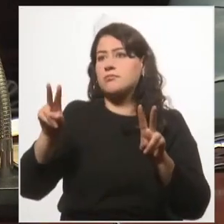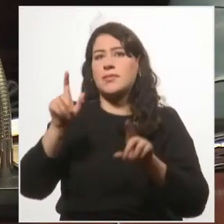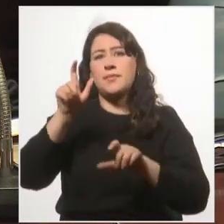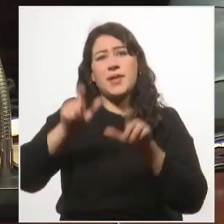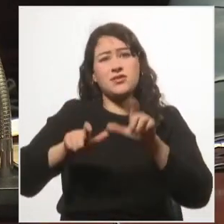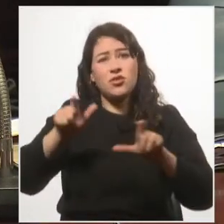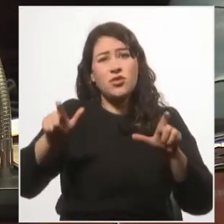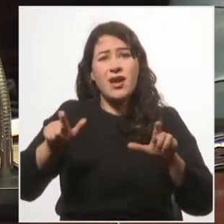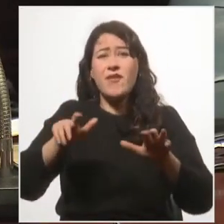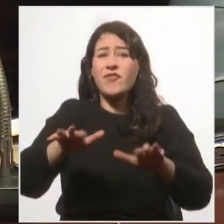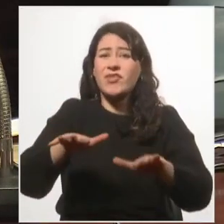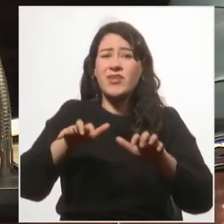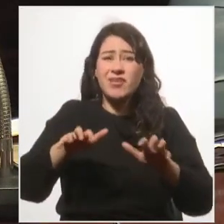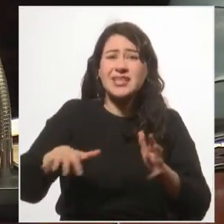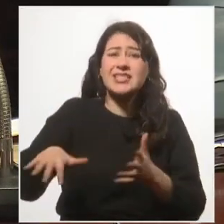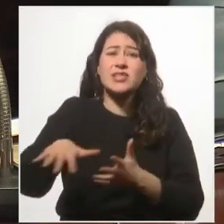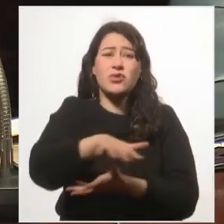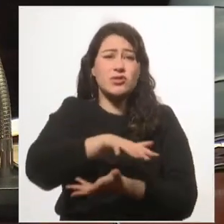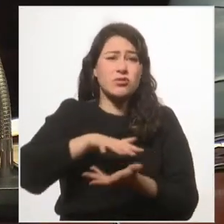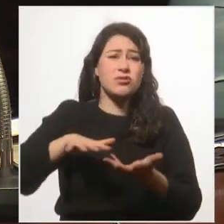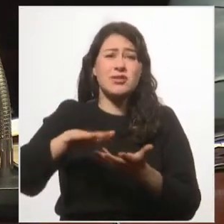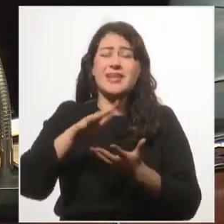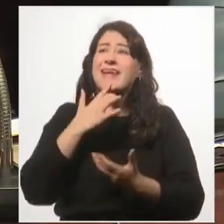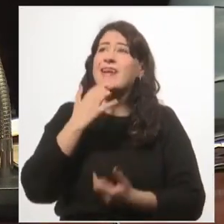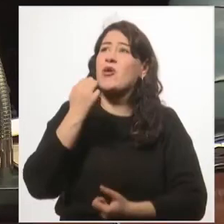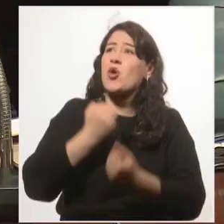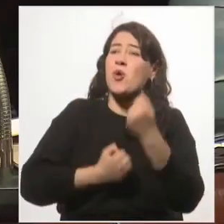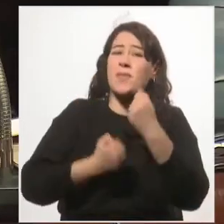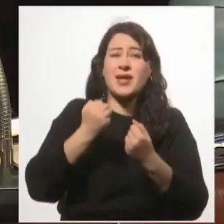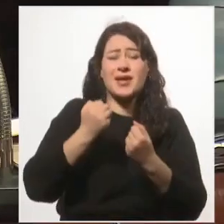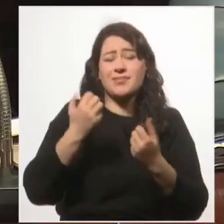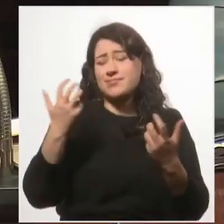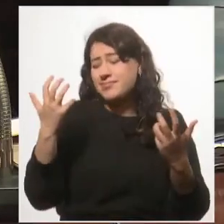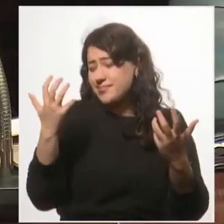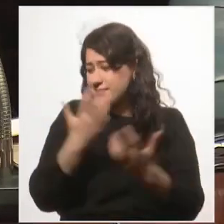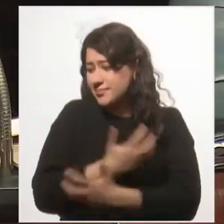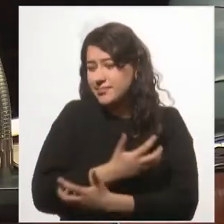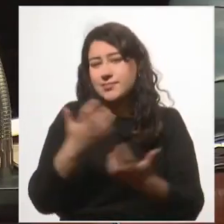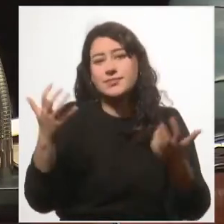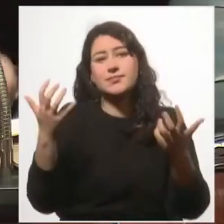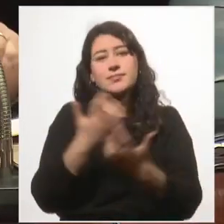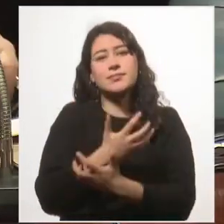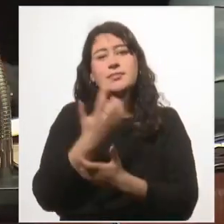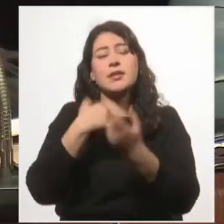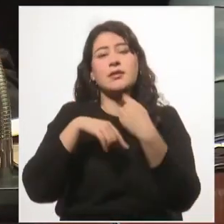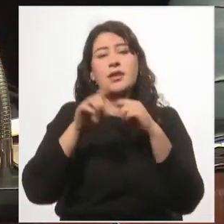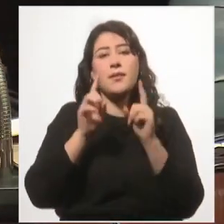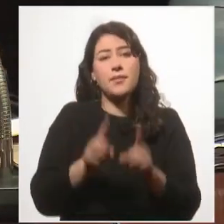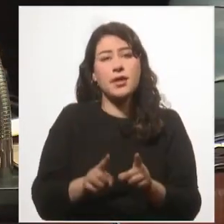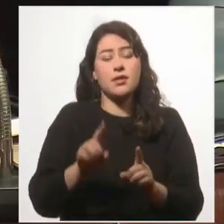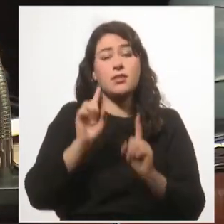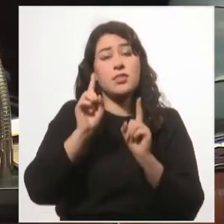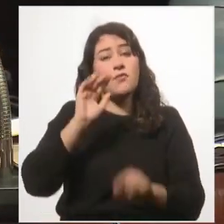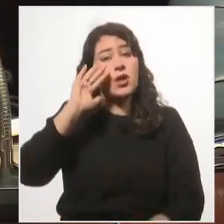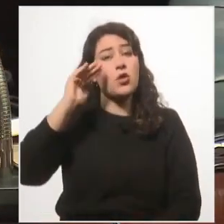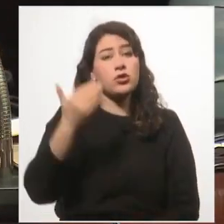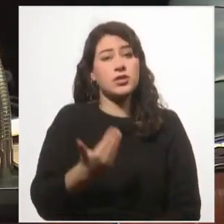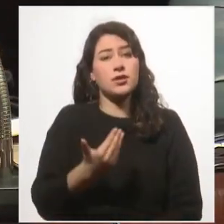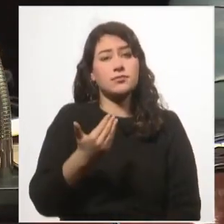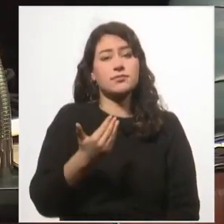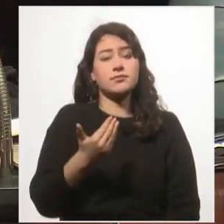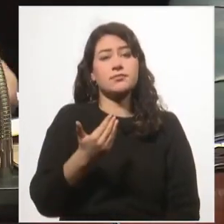pueblo que vive en condiciones económicas deplorables. Pero también tengo que reconocer